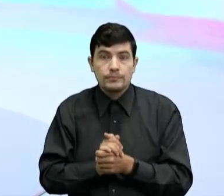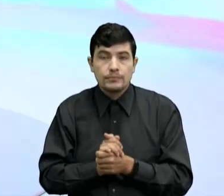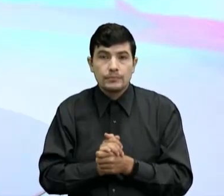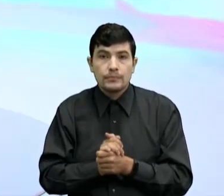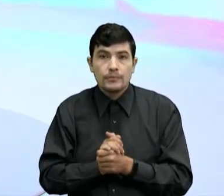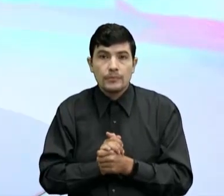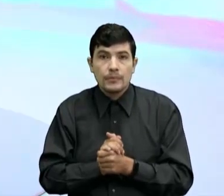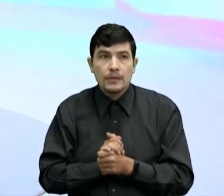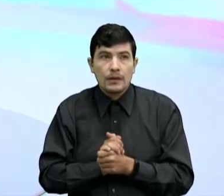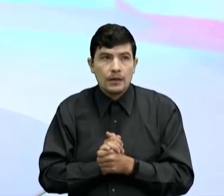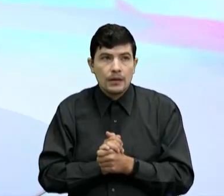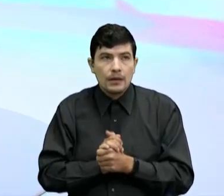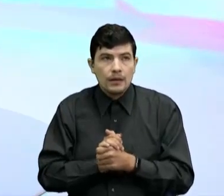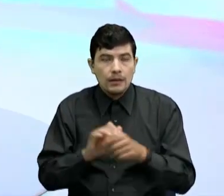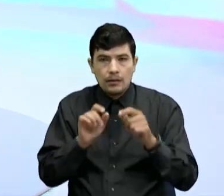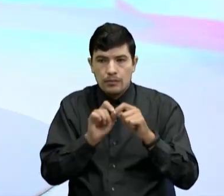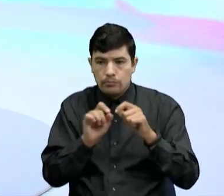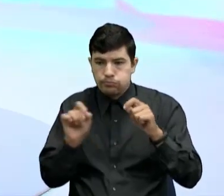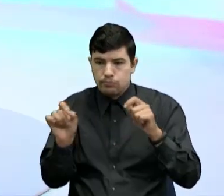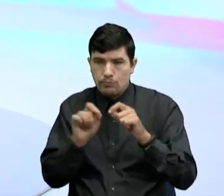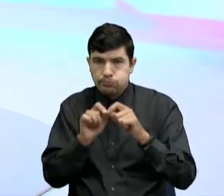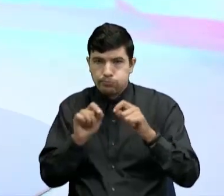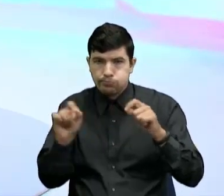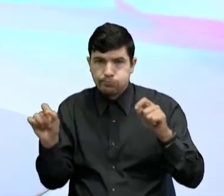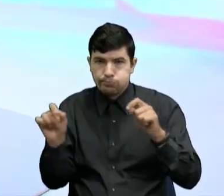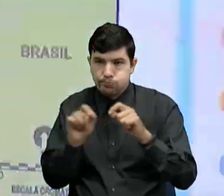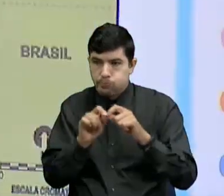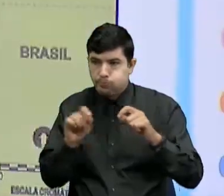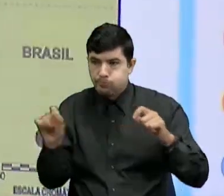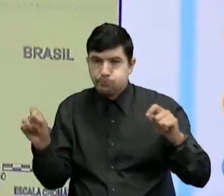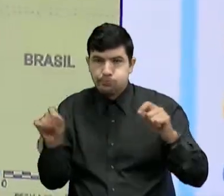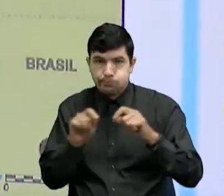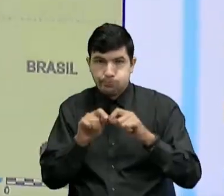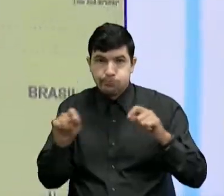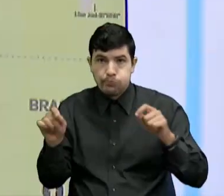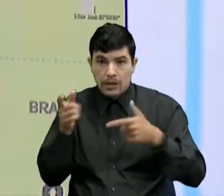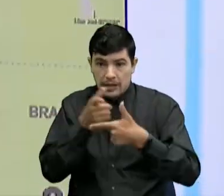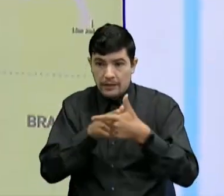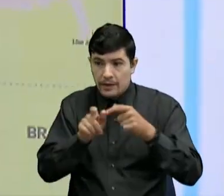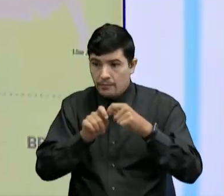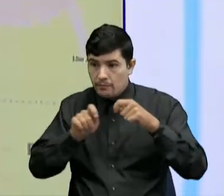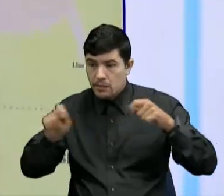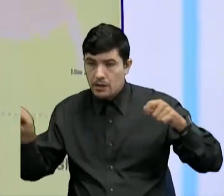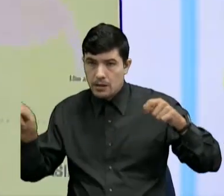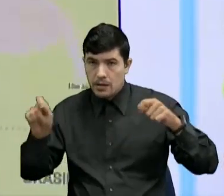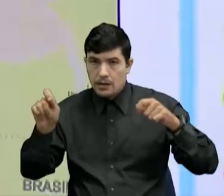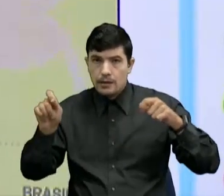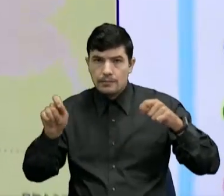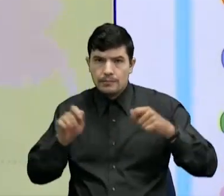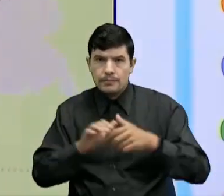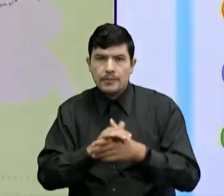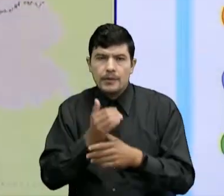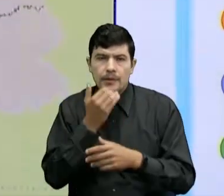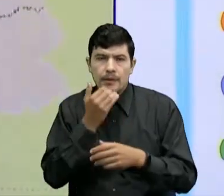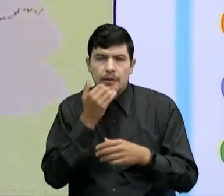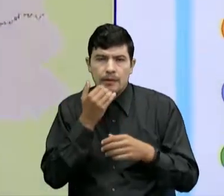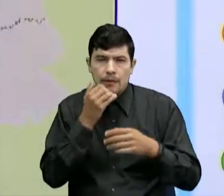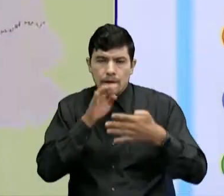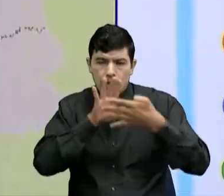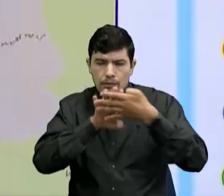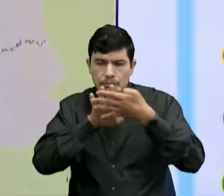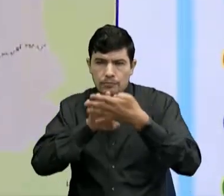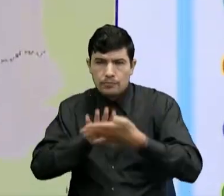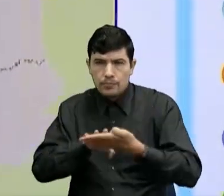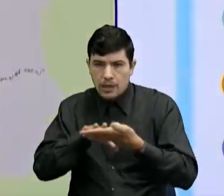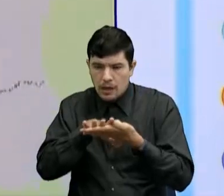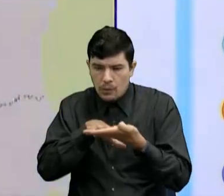Horizontal Sur Sí, sentido horizontal O sea que divide De forma horizontal El norte y el sur ¿Cierto? hagamos de cuenta Una cuadrícula gigante Que está